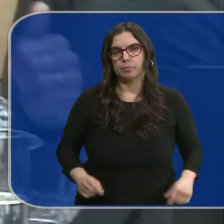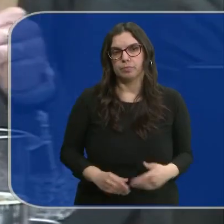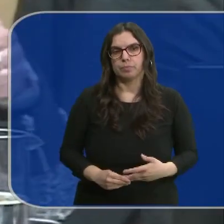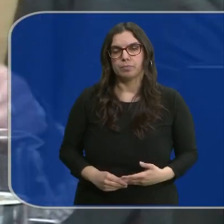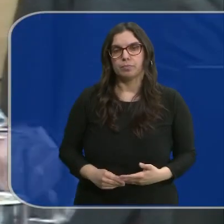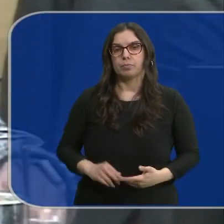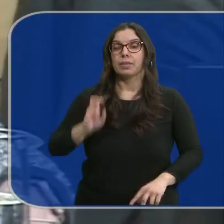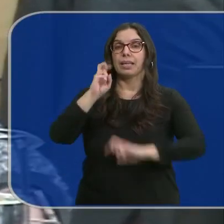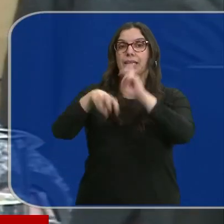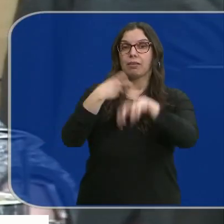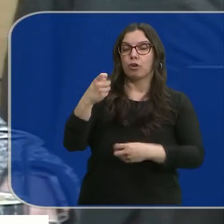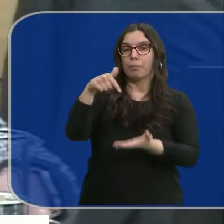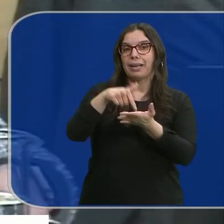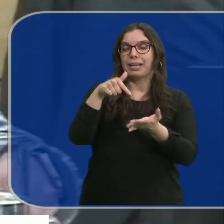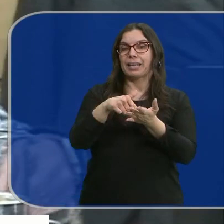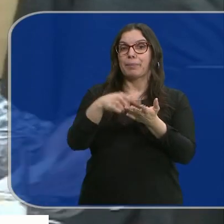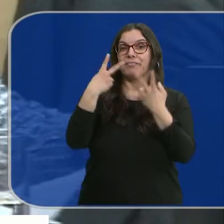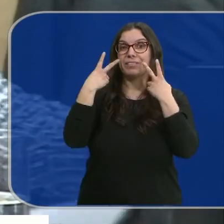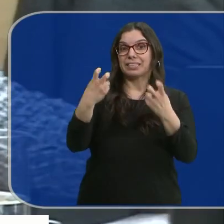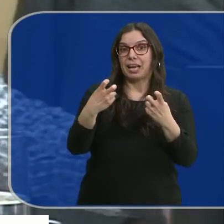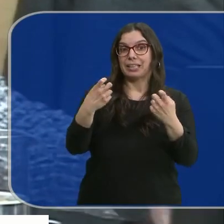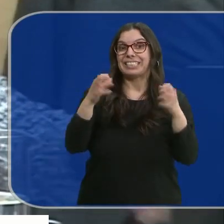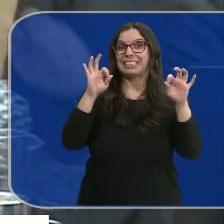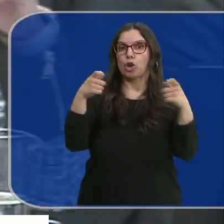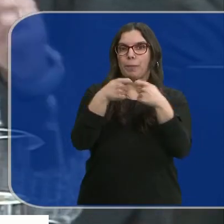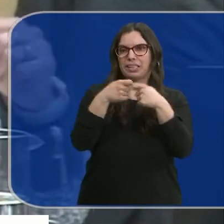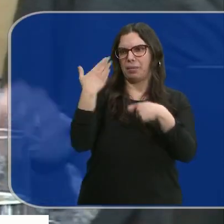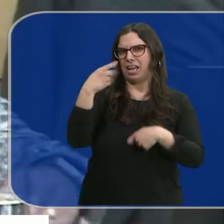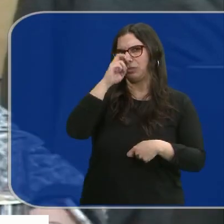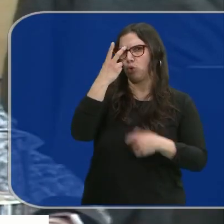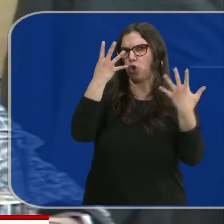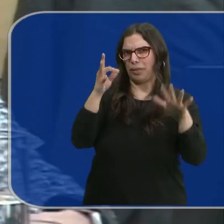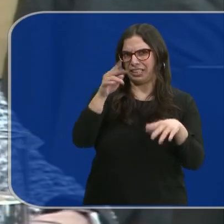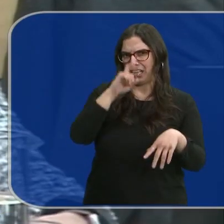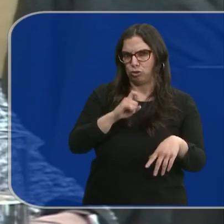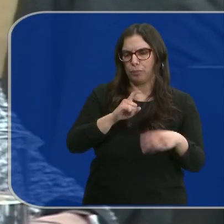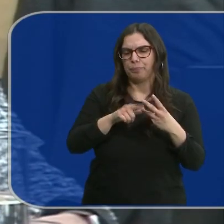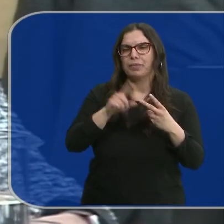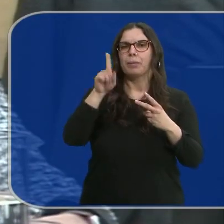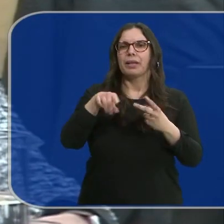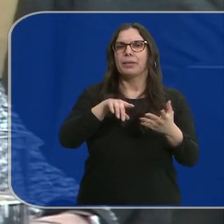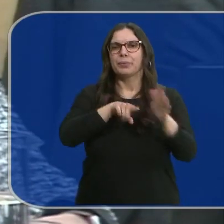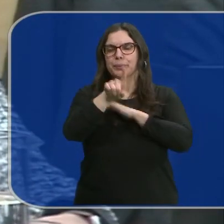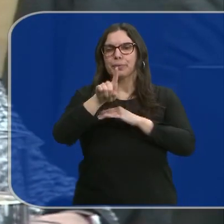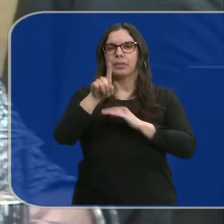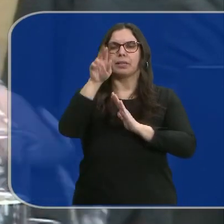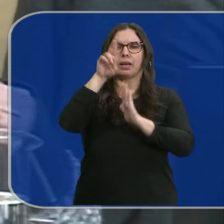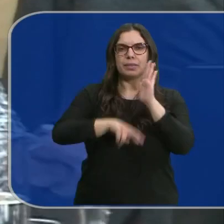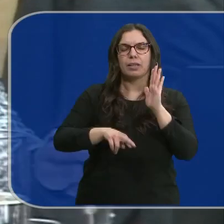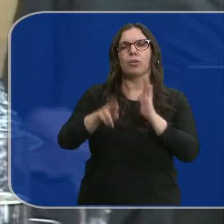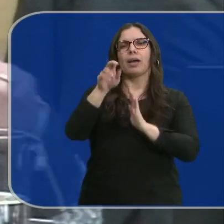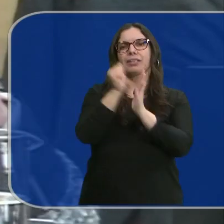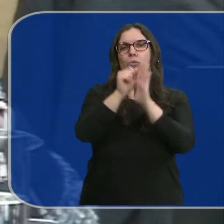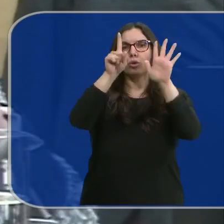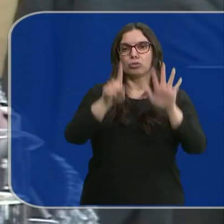La reforma del régimen fiscal de cooperativas que data de 1990. Dos, el desarrollo reglamentario del artículo 6 de Economía Social que